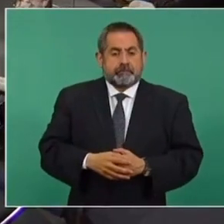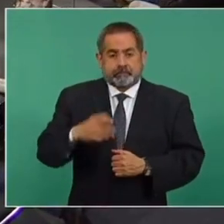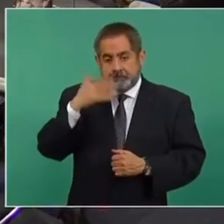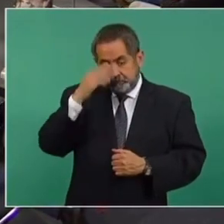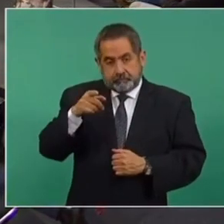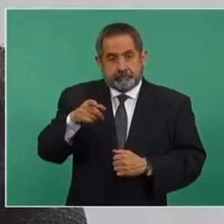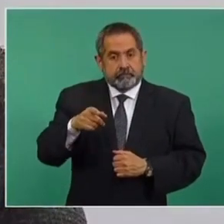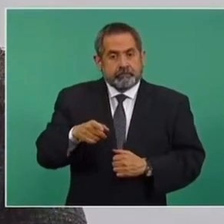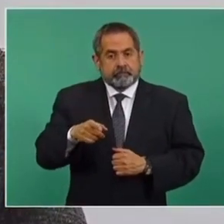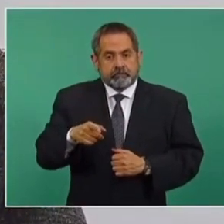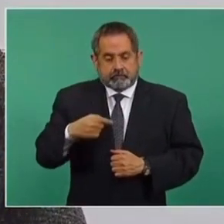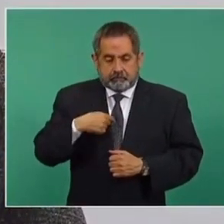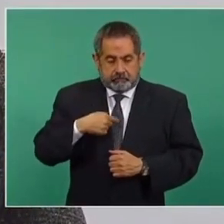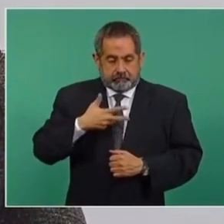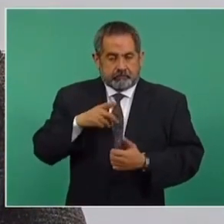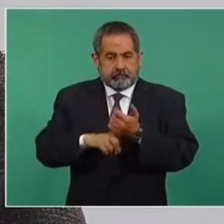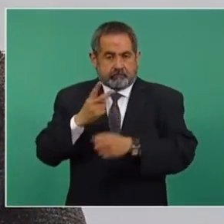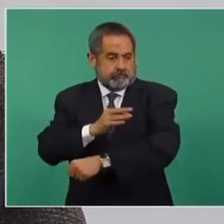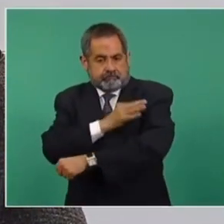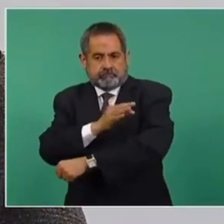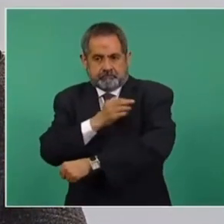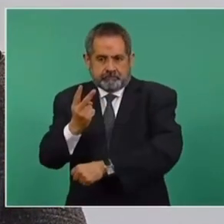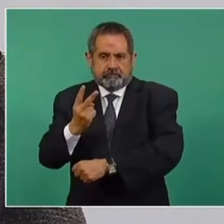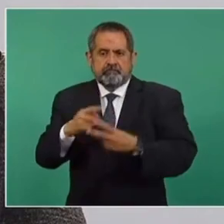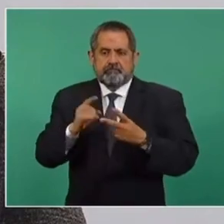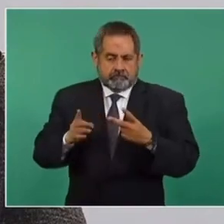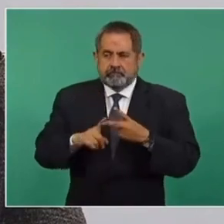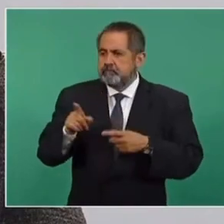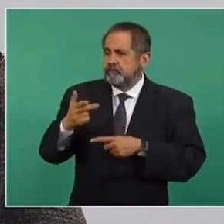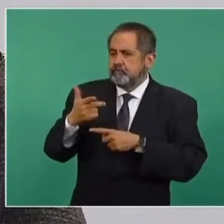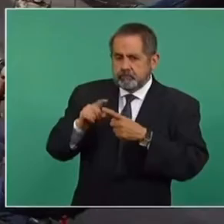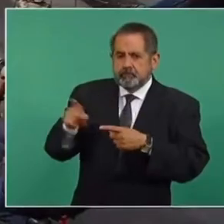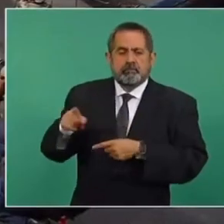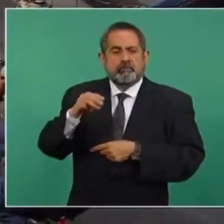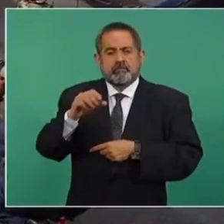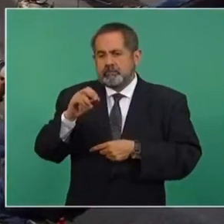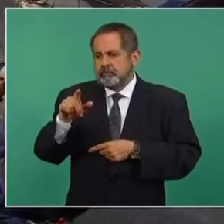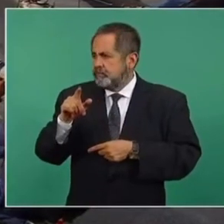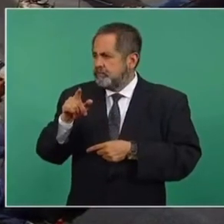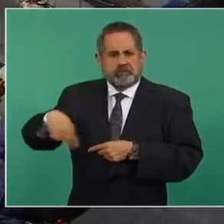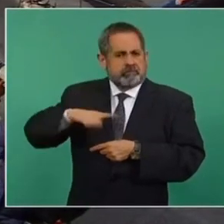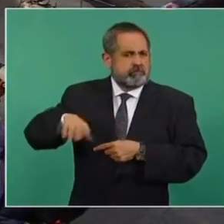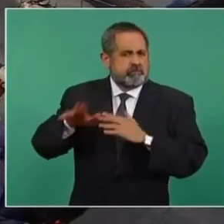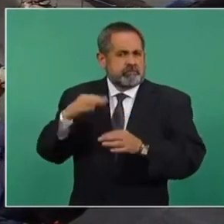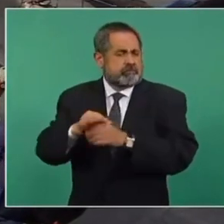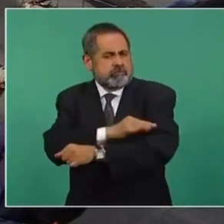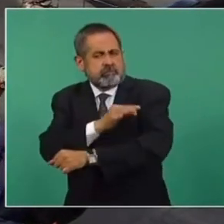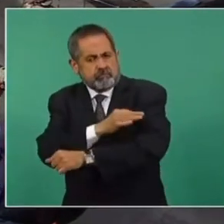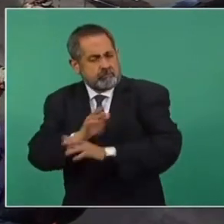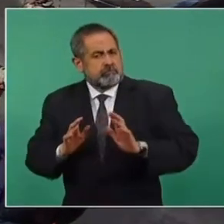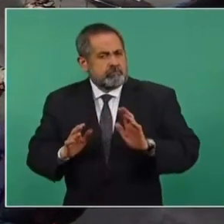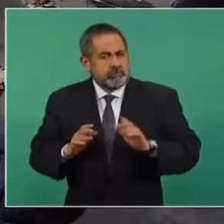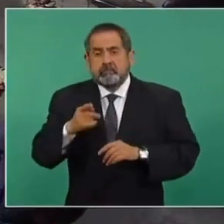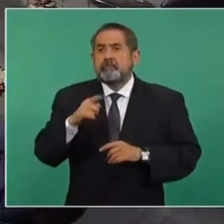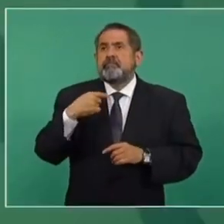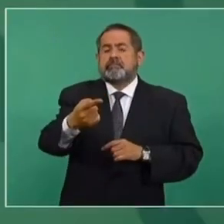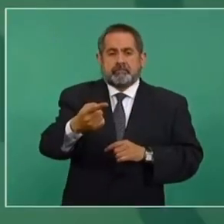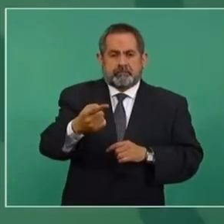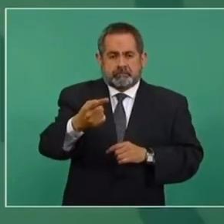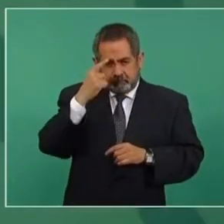Saben que yo ya tengo las dos dosis, Hugo y Marcelo, bueno, todos los que estamos aquí, pero ahora para